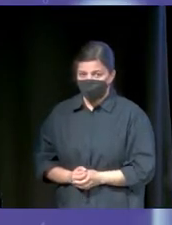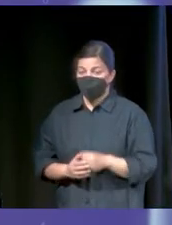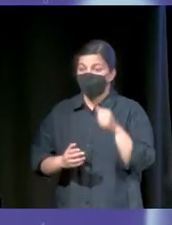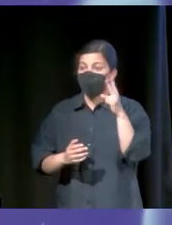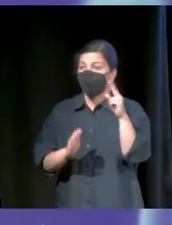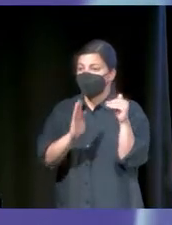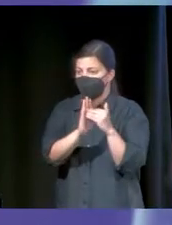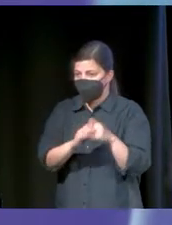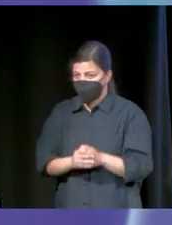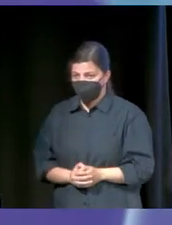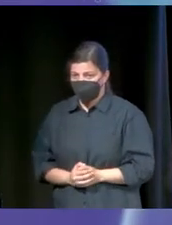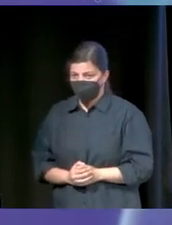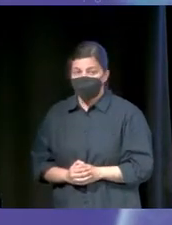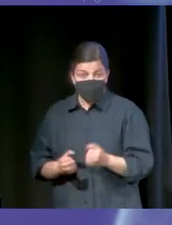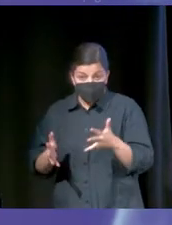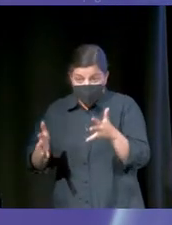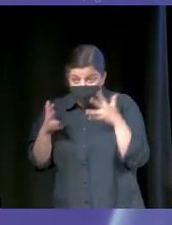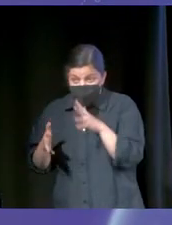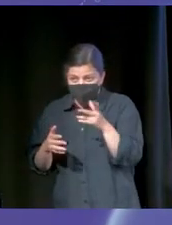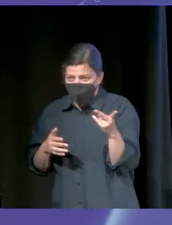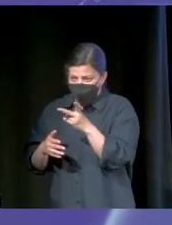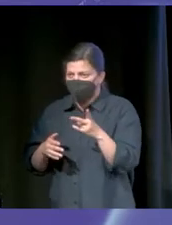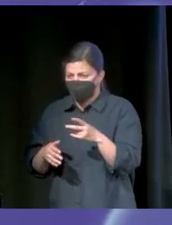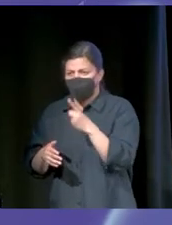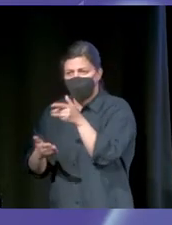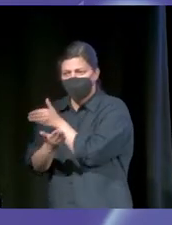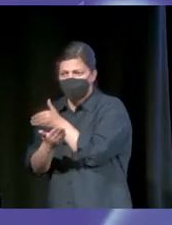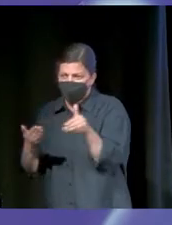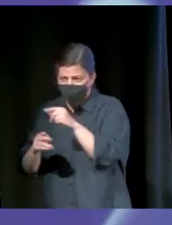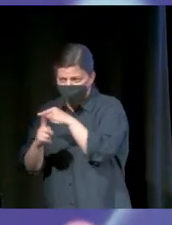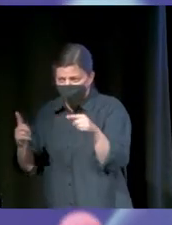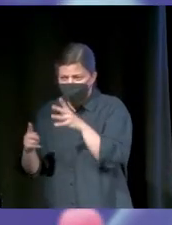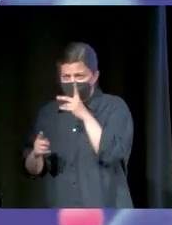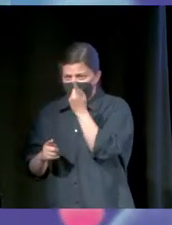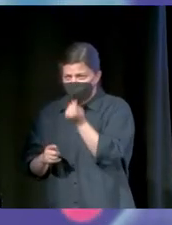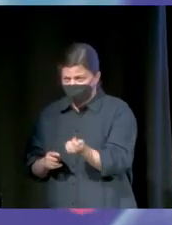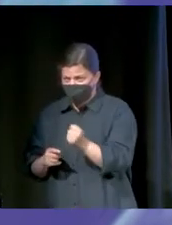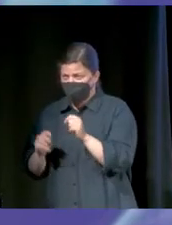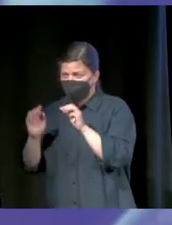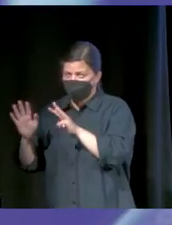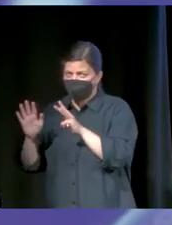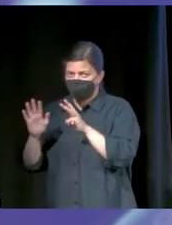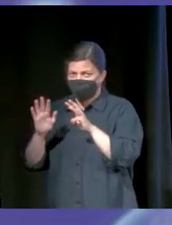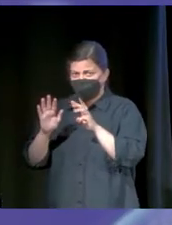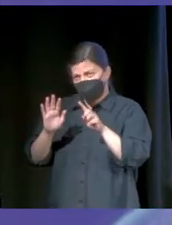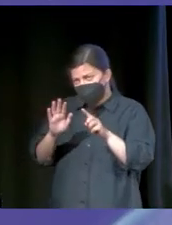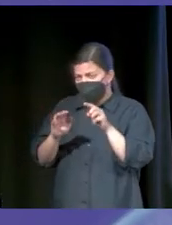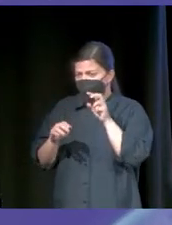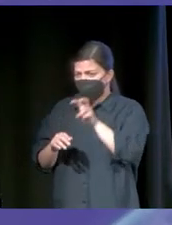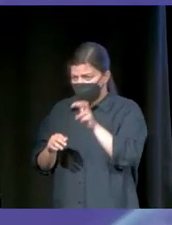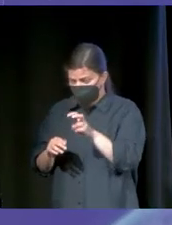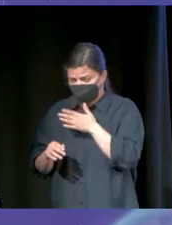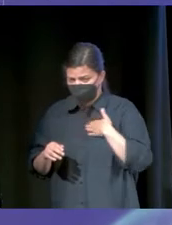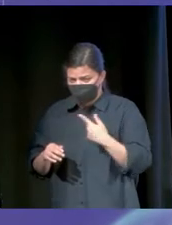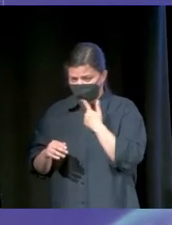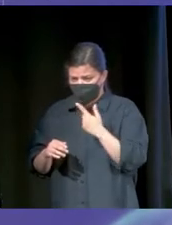Dos mil. Me encanta que estéis muy a la par. Hombre, un millón y medio es mucho, Porque un día tiene 80.000, 86.000, 86.000 segundos, con lo cual cada día